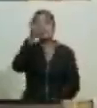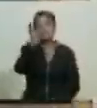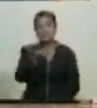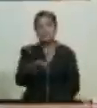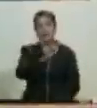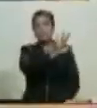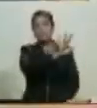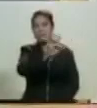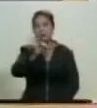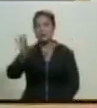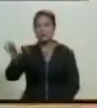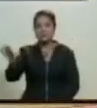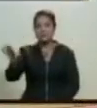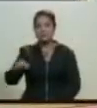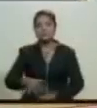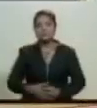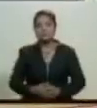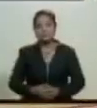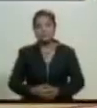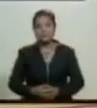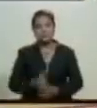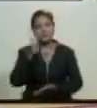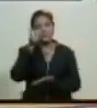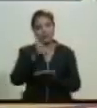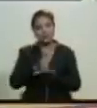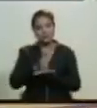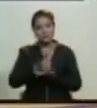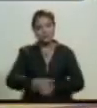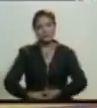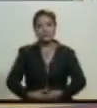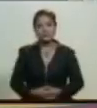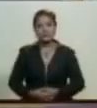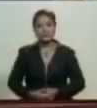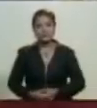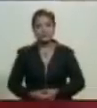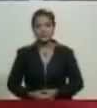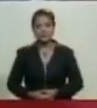y del Hijo y del Espíritu Santo Amén